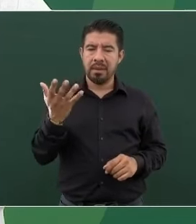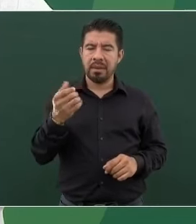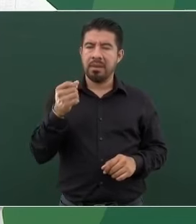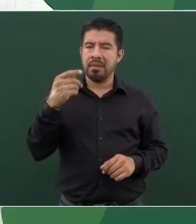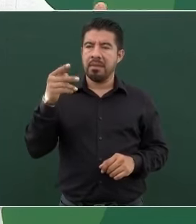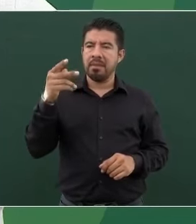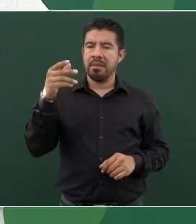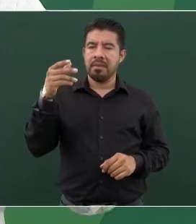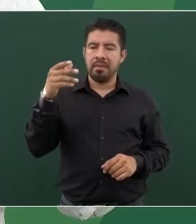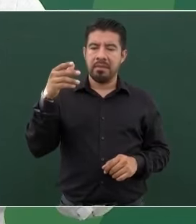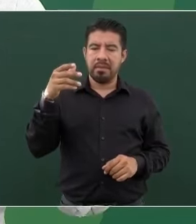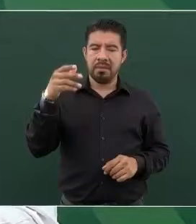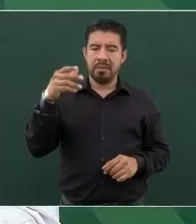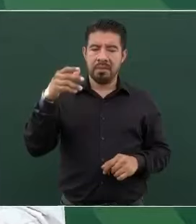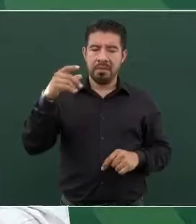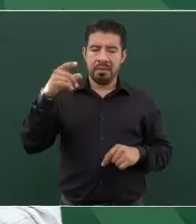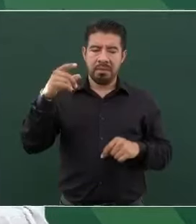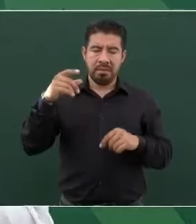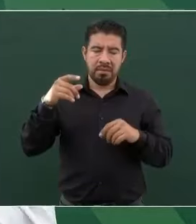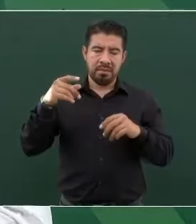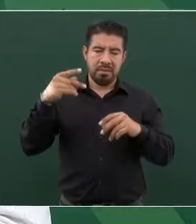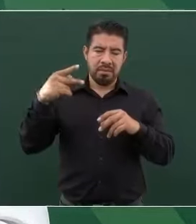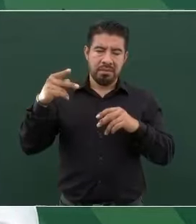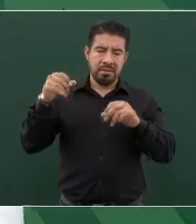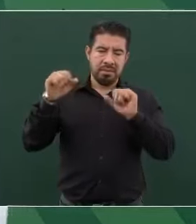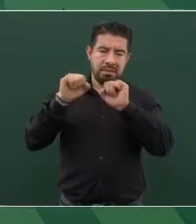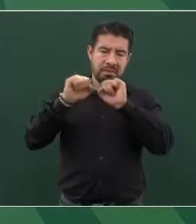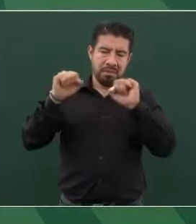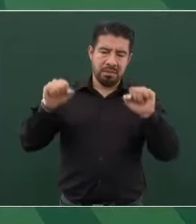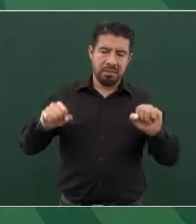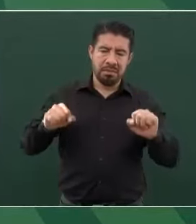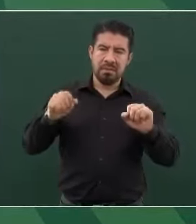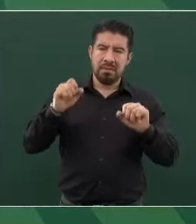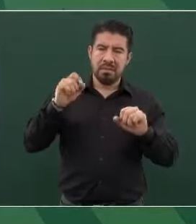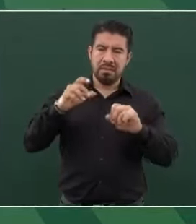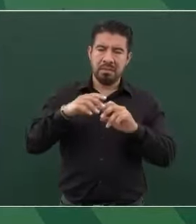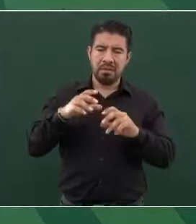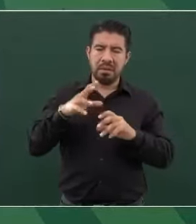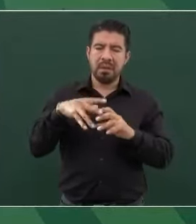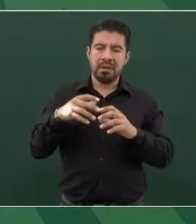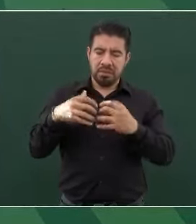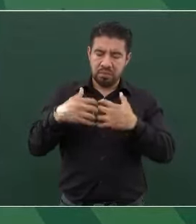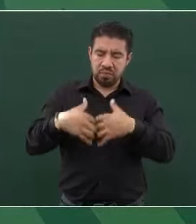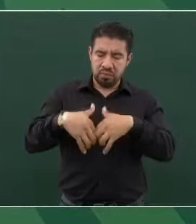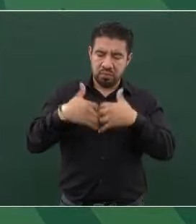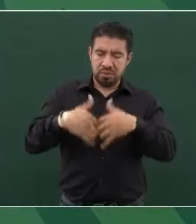todo el sistema de izamiento.